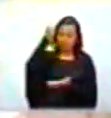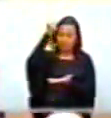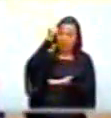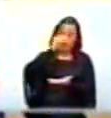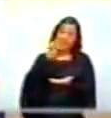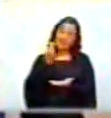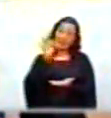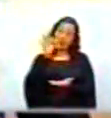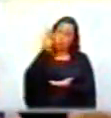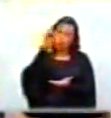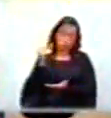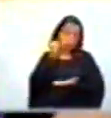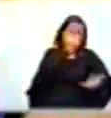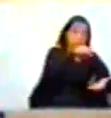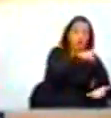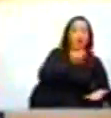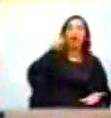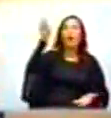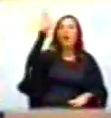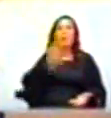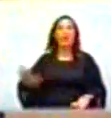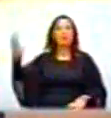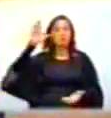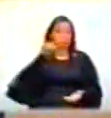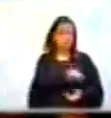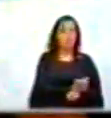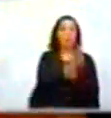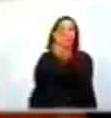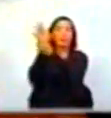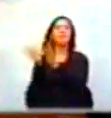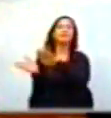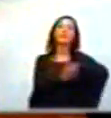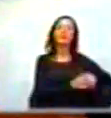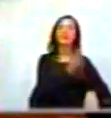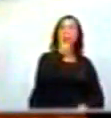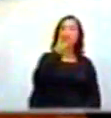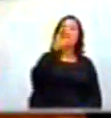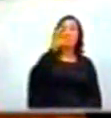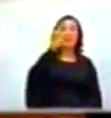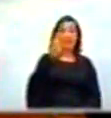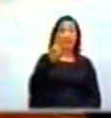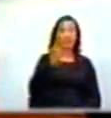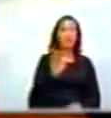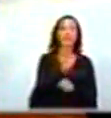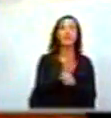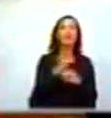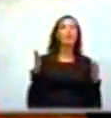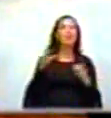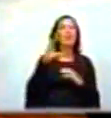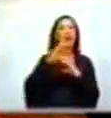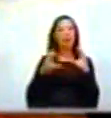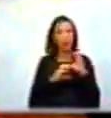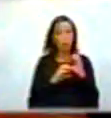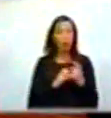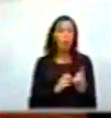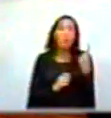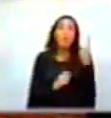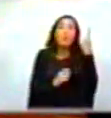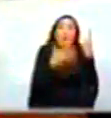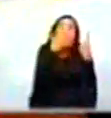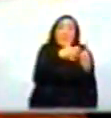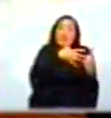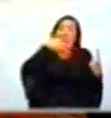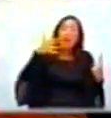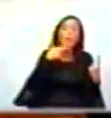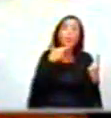agroingreso seguro en el departamento de Bolívar. En el caso del ICR, en el departamento del Cauca, un ingenio azucarero